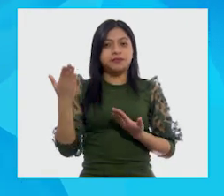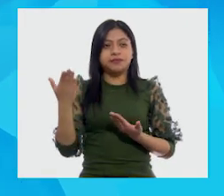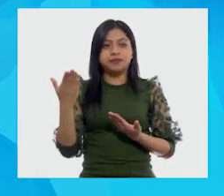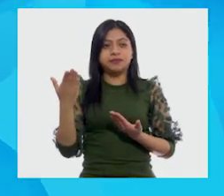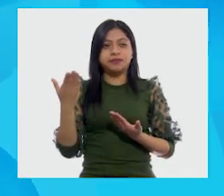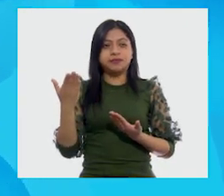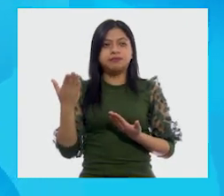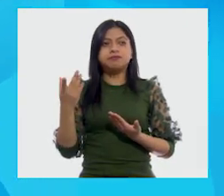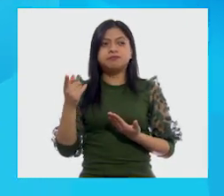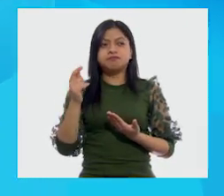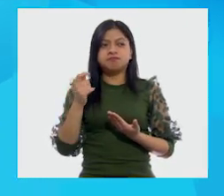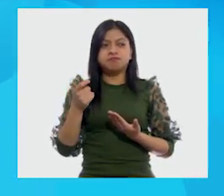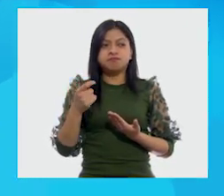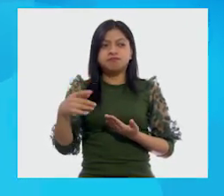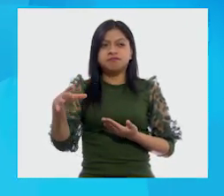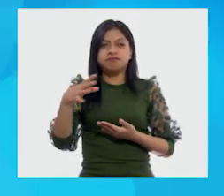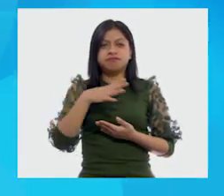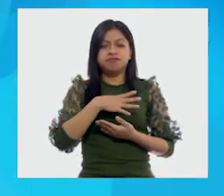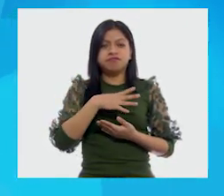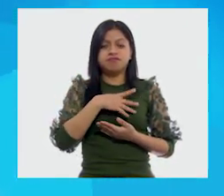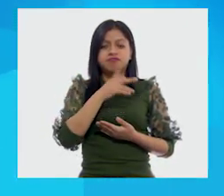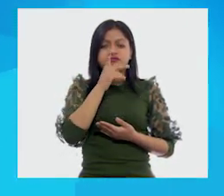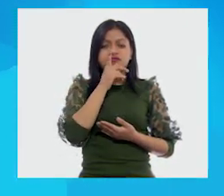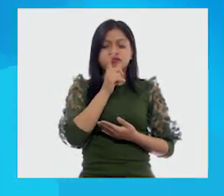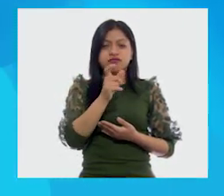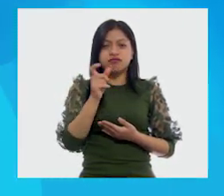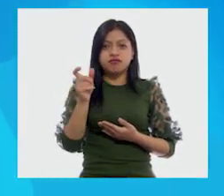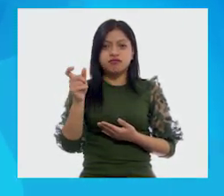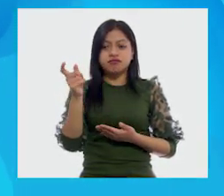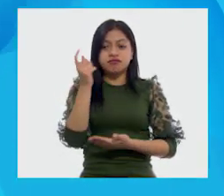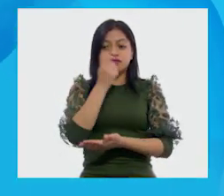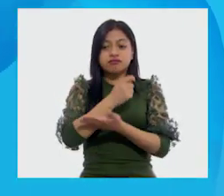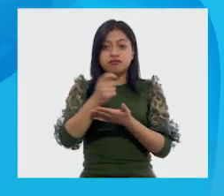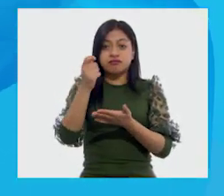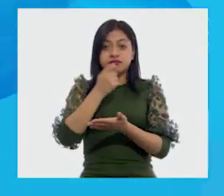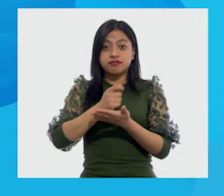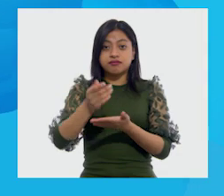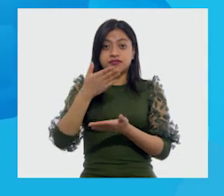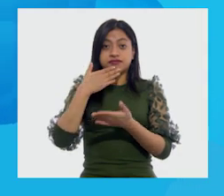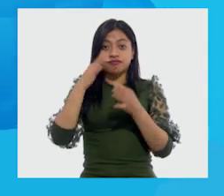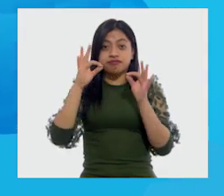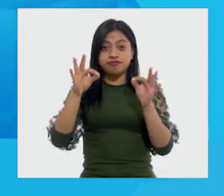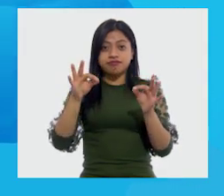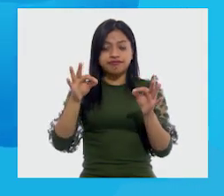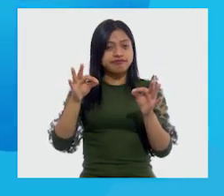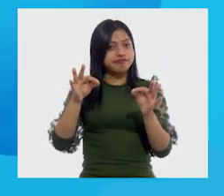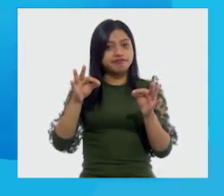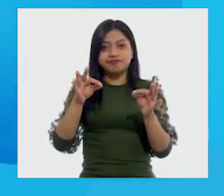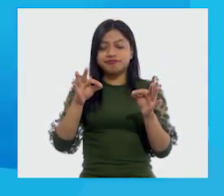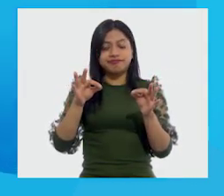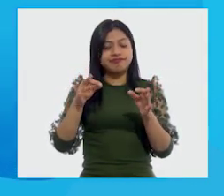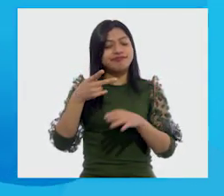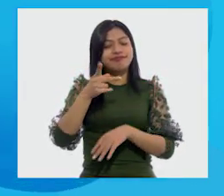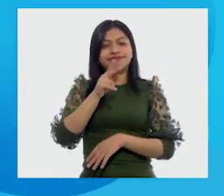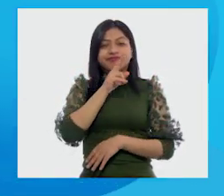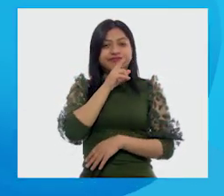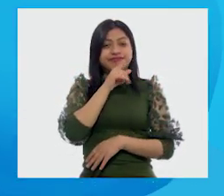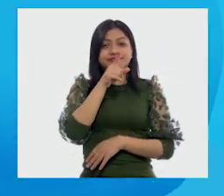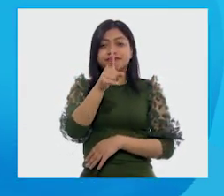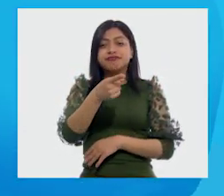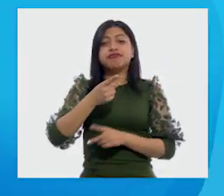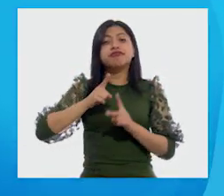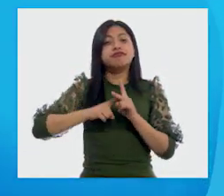que hay algunas palabras que todavía no han logrado escribir bien, pero no pasa nada porque estamos de primer año.